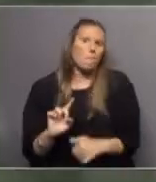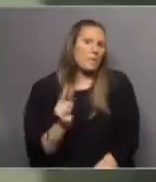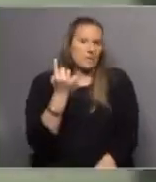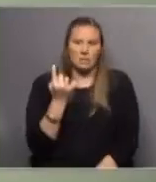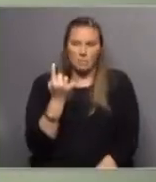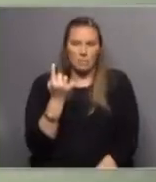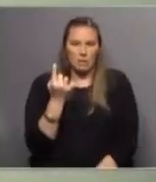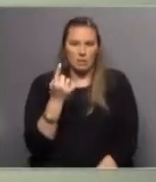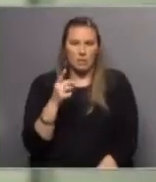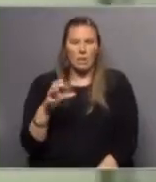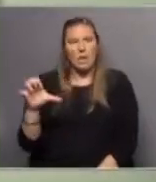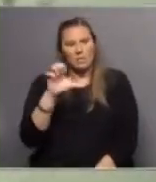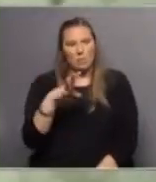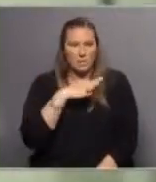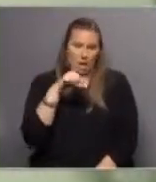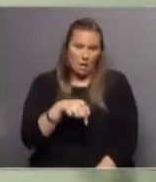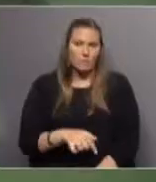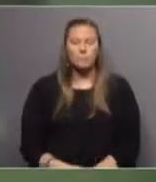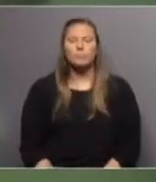significativa de las que tenemos operando aquí.